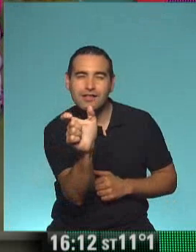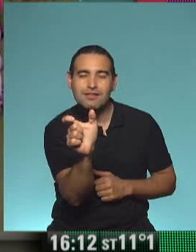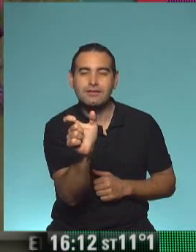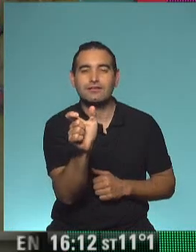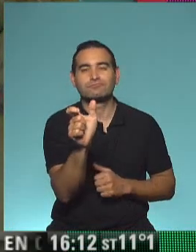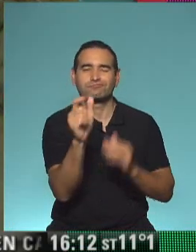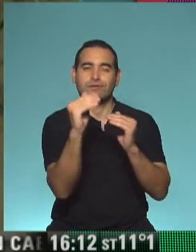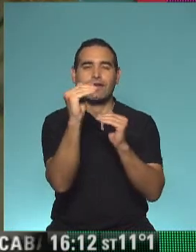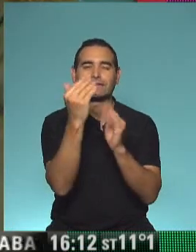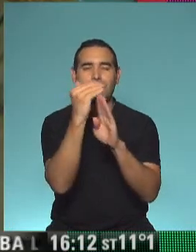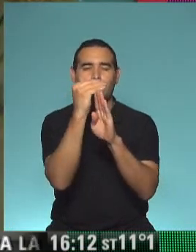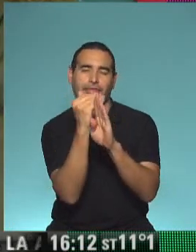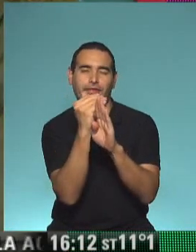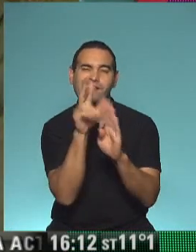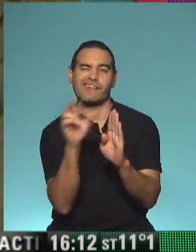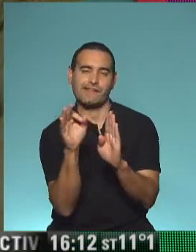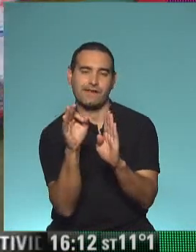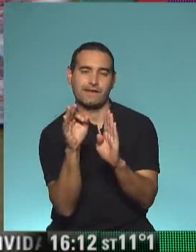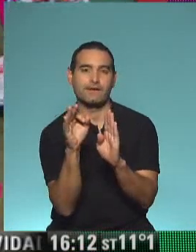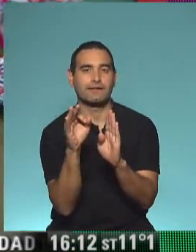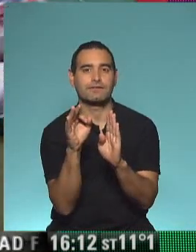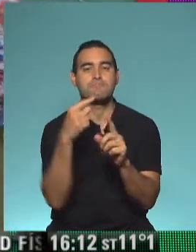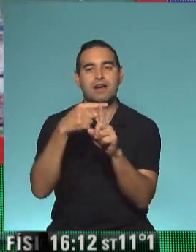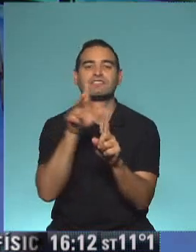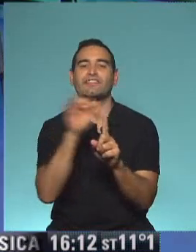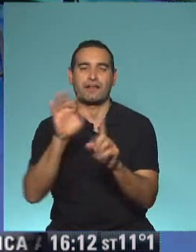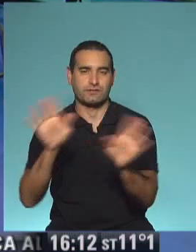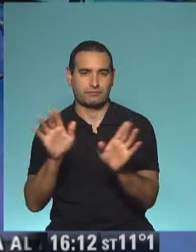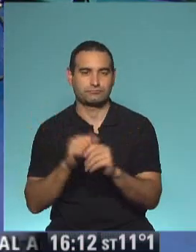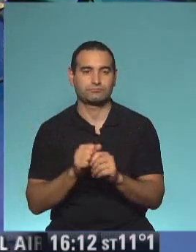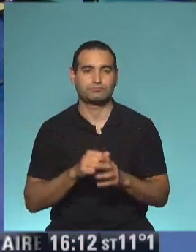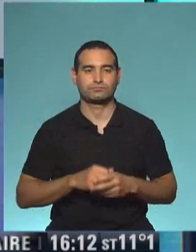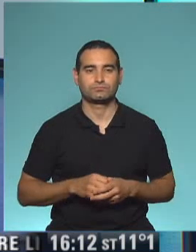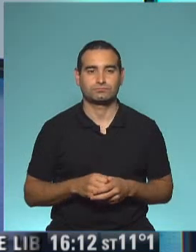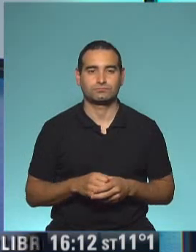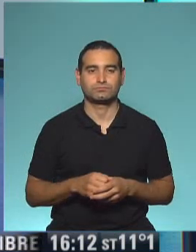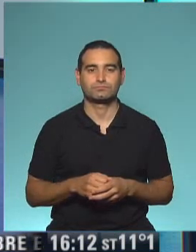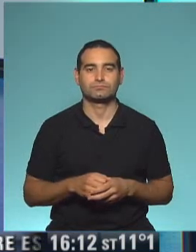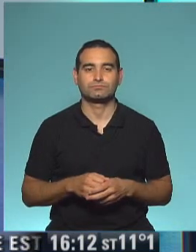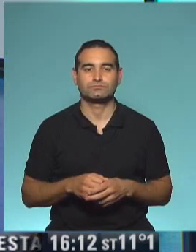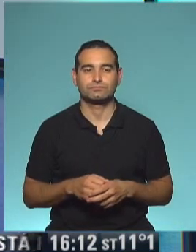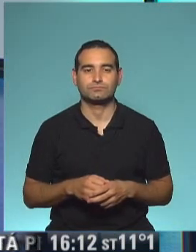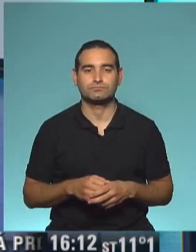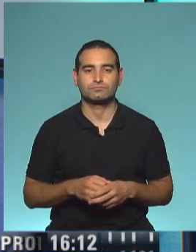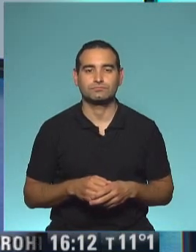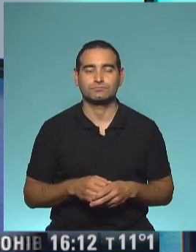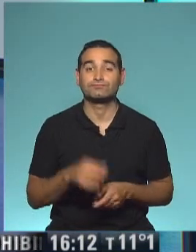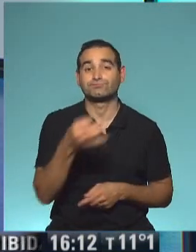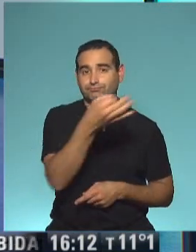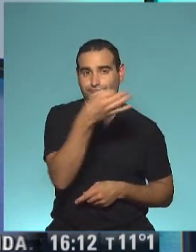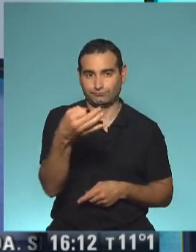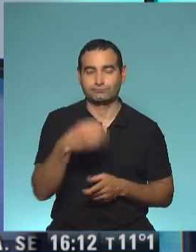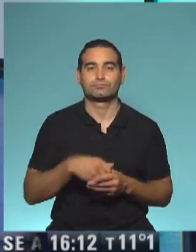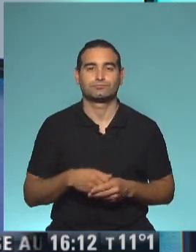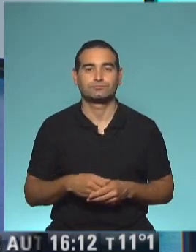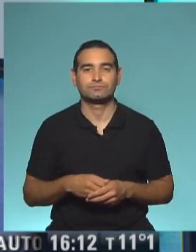30. 30 más 30. Haciste ese estemativo. redondear, ¿no? Porque es un número redondo. Redondear, exactamente. Ahí